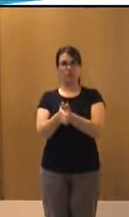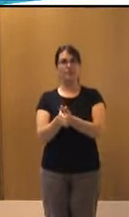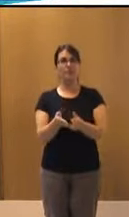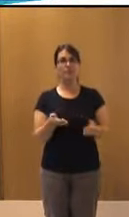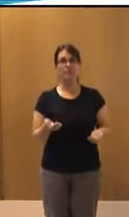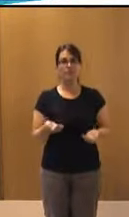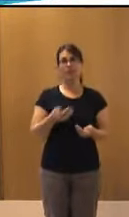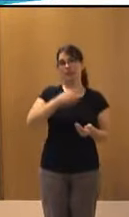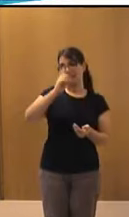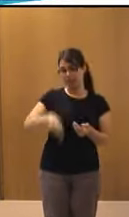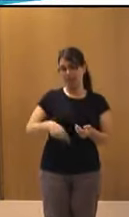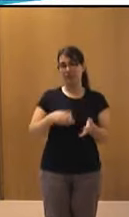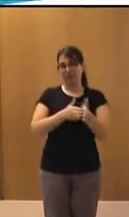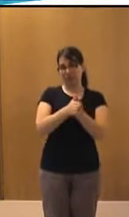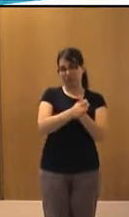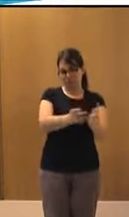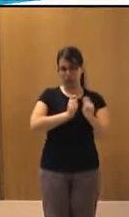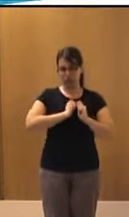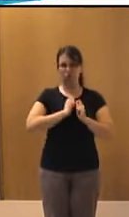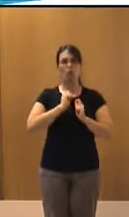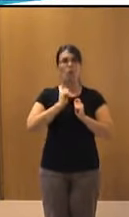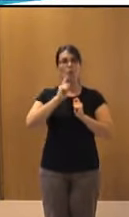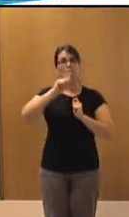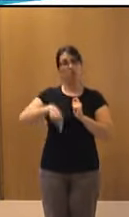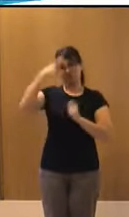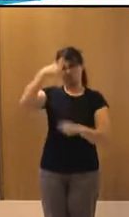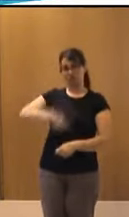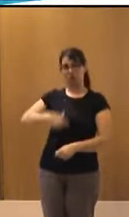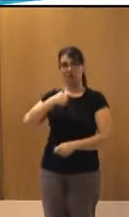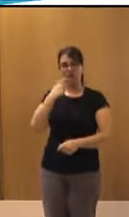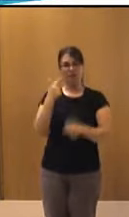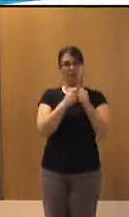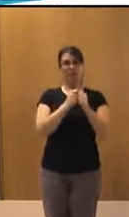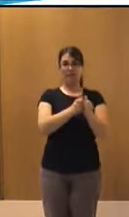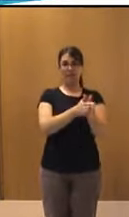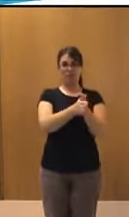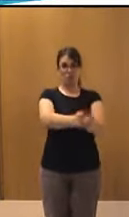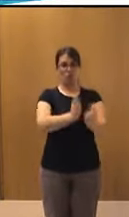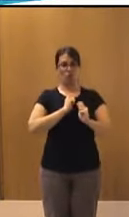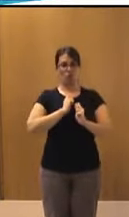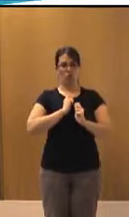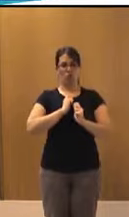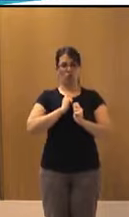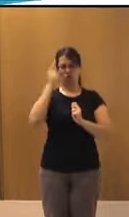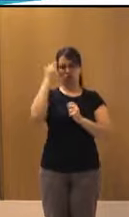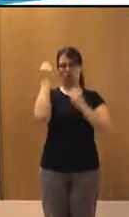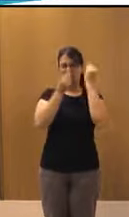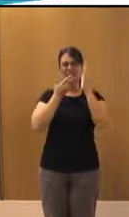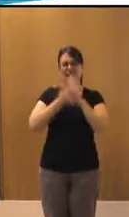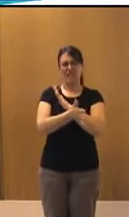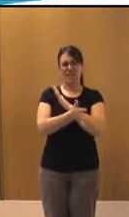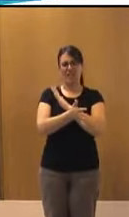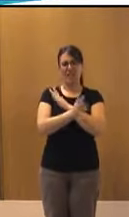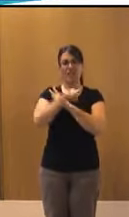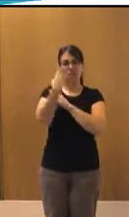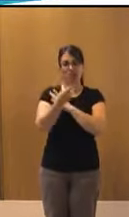además de la recepción de estímulos, la persona tendría que procesar esa información y decidir cuál es la respuesta más adecuada para